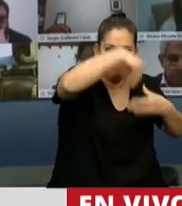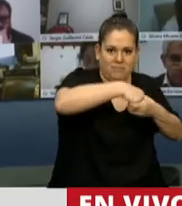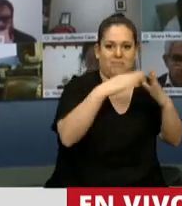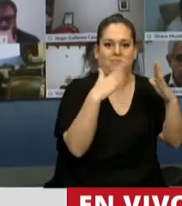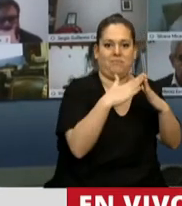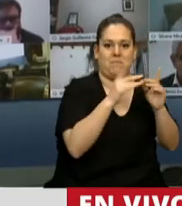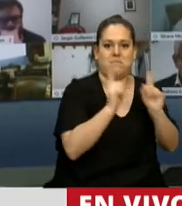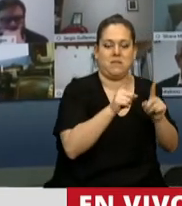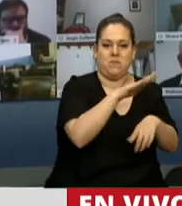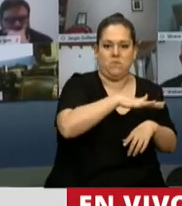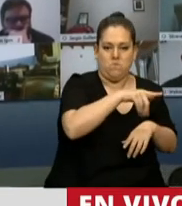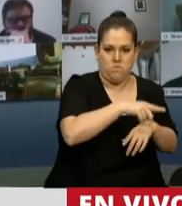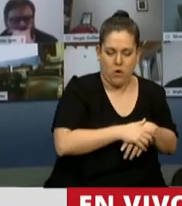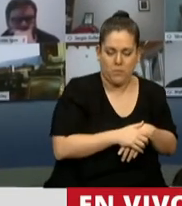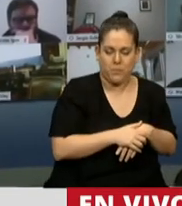delitos.